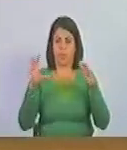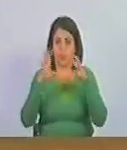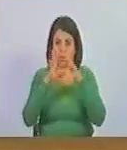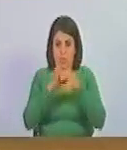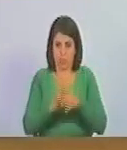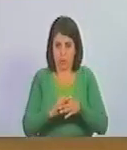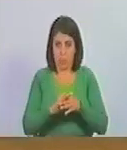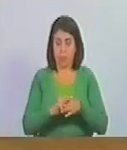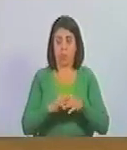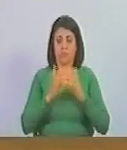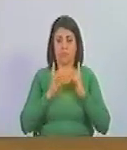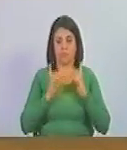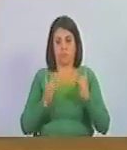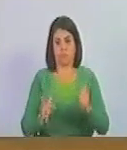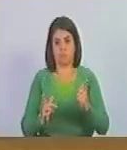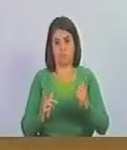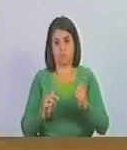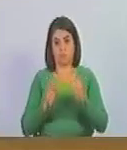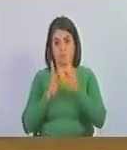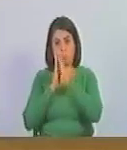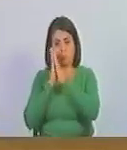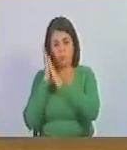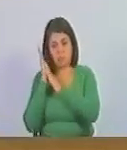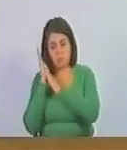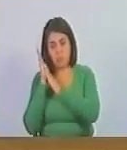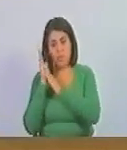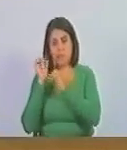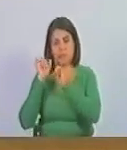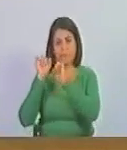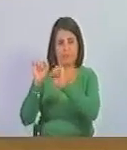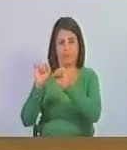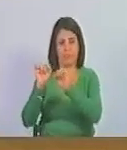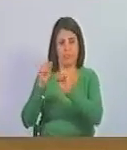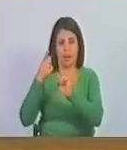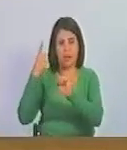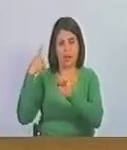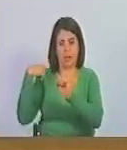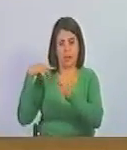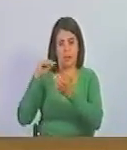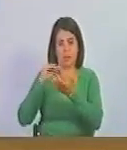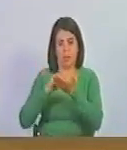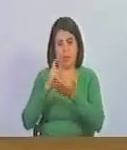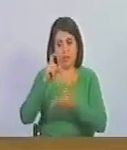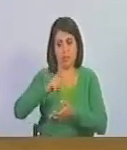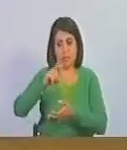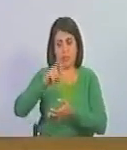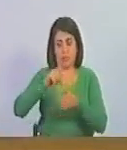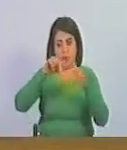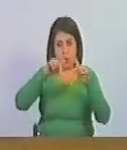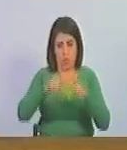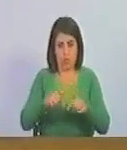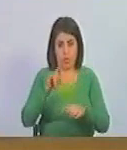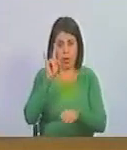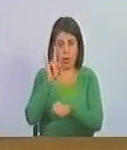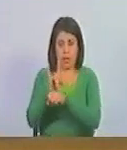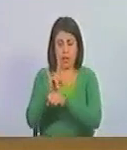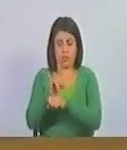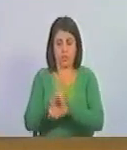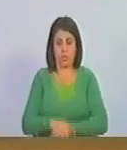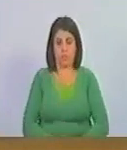para reposar, para dormirnos en brazos de la patía, ayer fue una mengua, hoy es una traición.